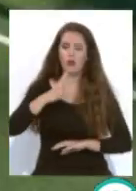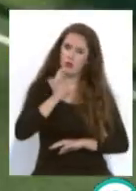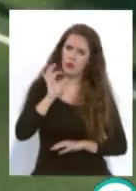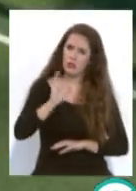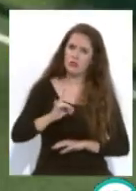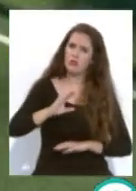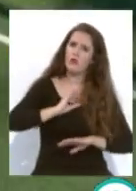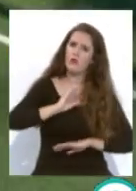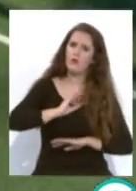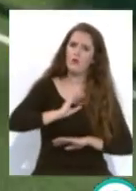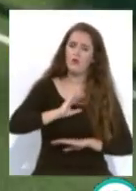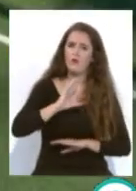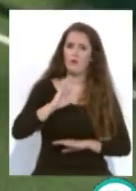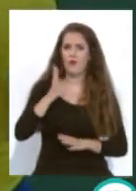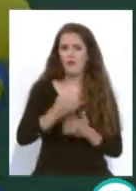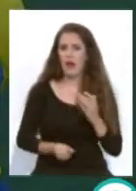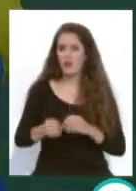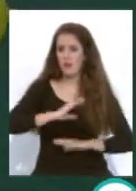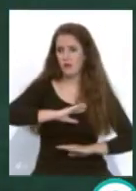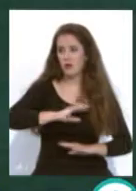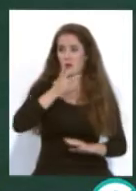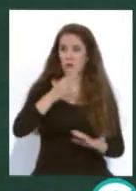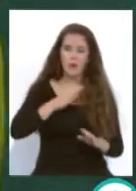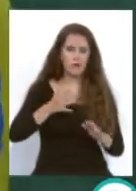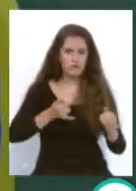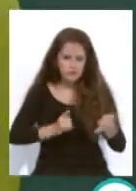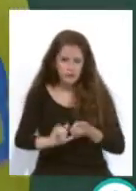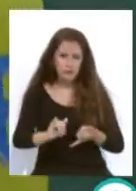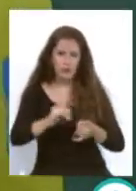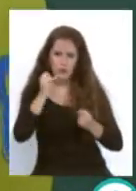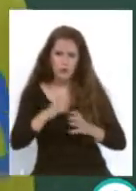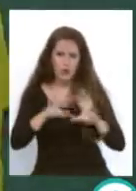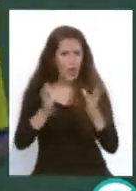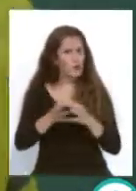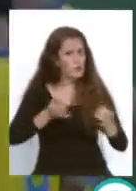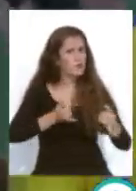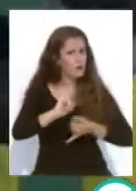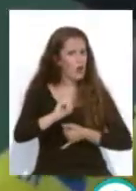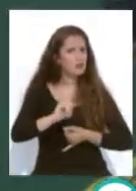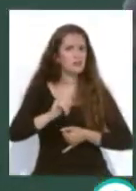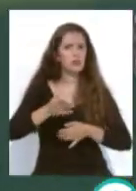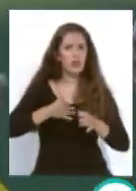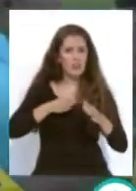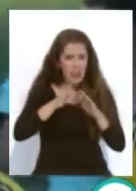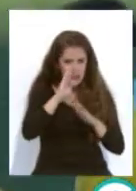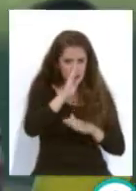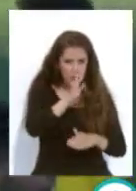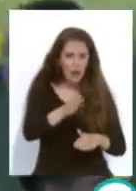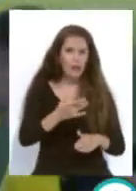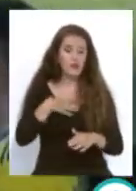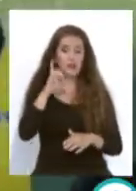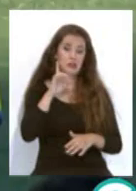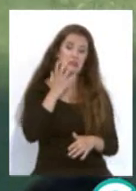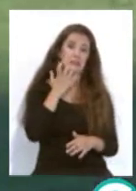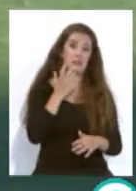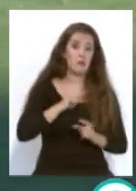del guardameta el balón puede ir muy fuerte pero va centrado tampoco va muy alto o pegado hacia el larguero no sé si es que a lo